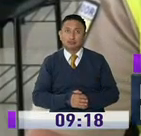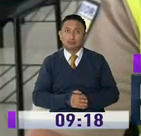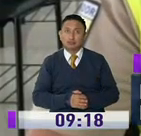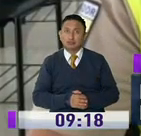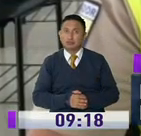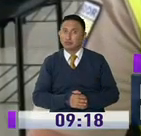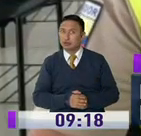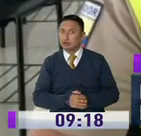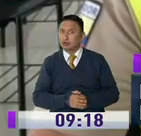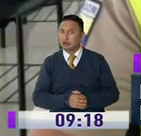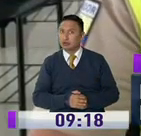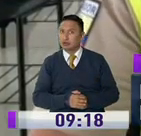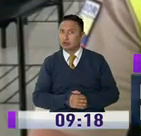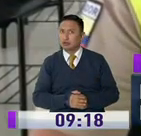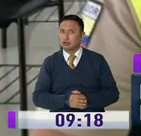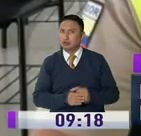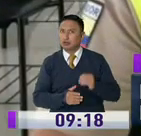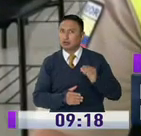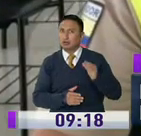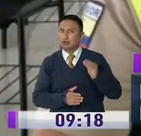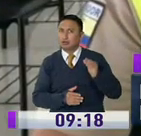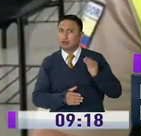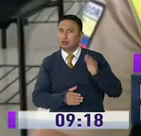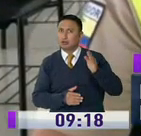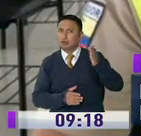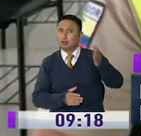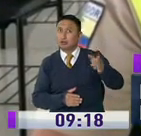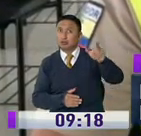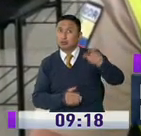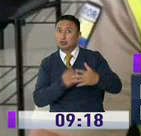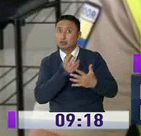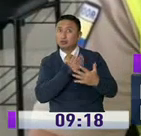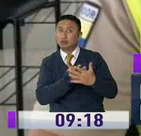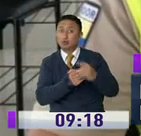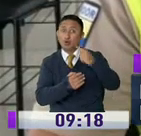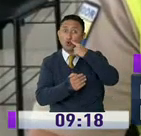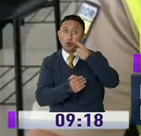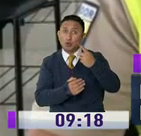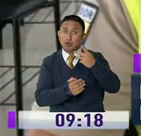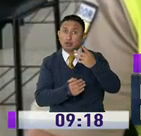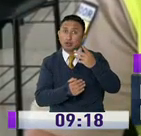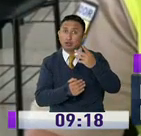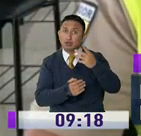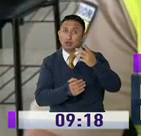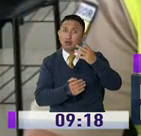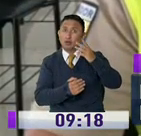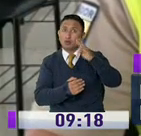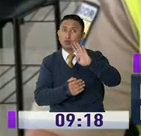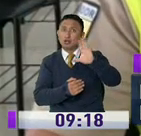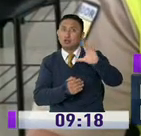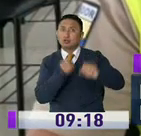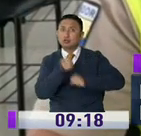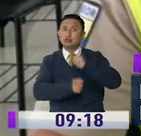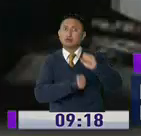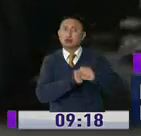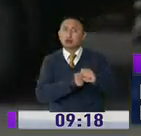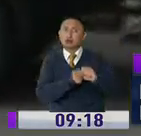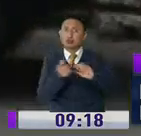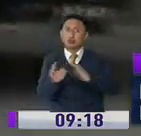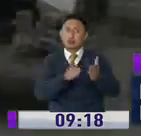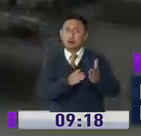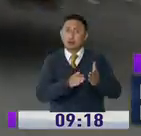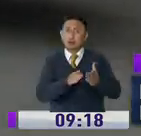que en la celda de contraviatores se encontraba un ciudadano de sexo masoquino de aproximadamente por cinco años sin vida.